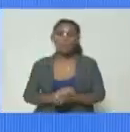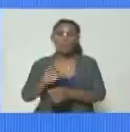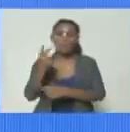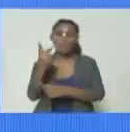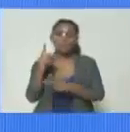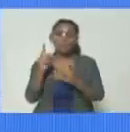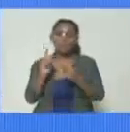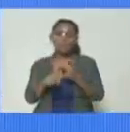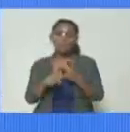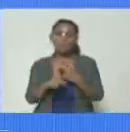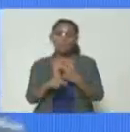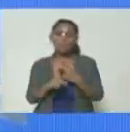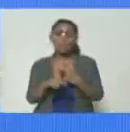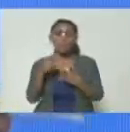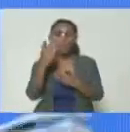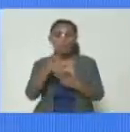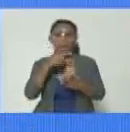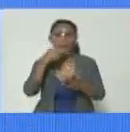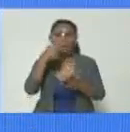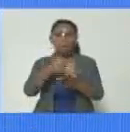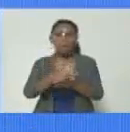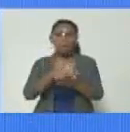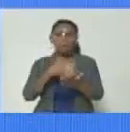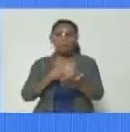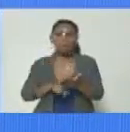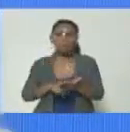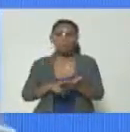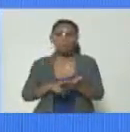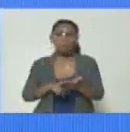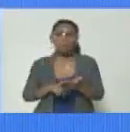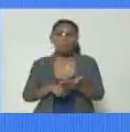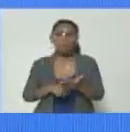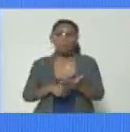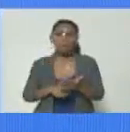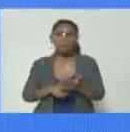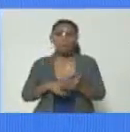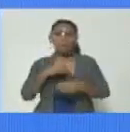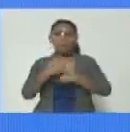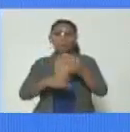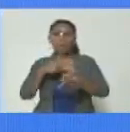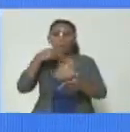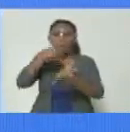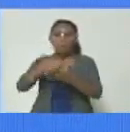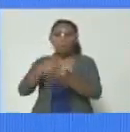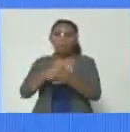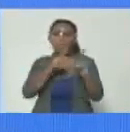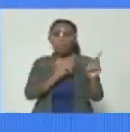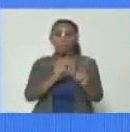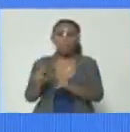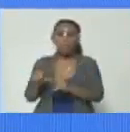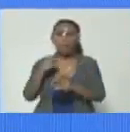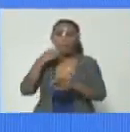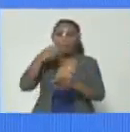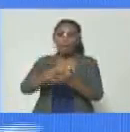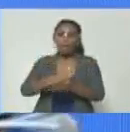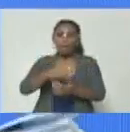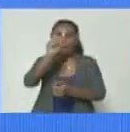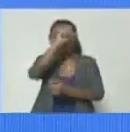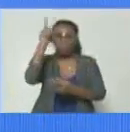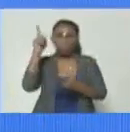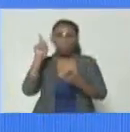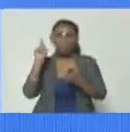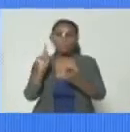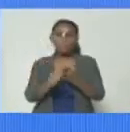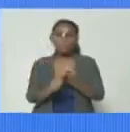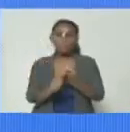usted ha mencionado los ejecutores del plan ha mencionado a Leopoldo López